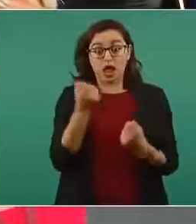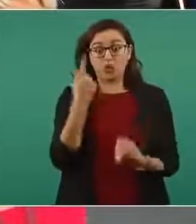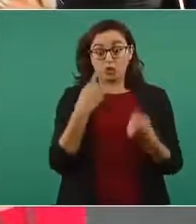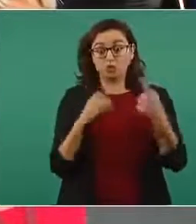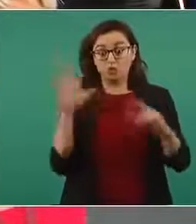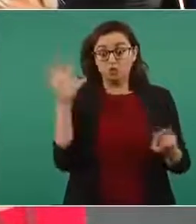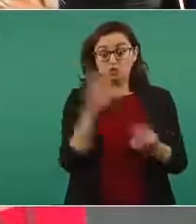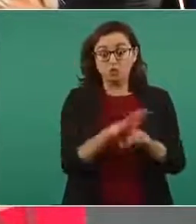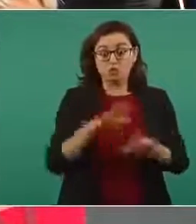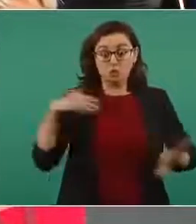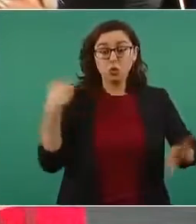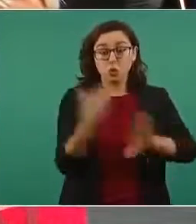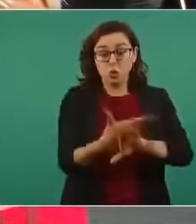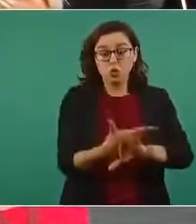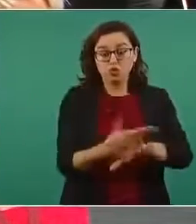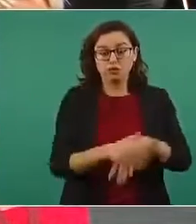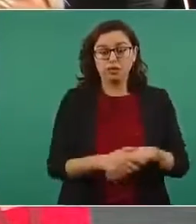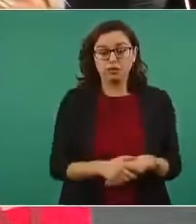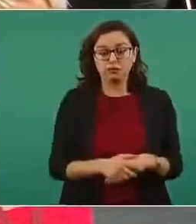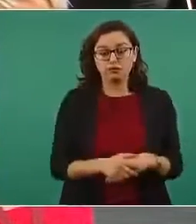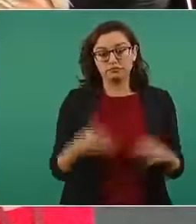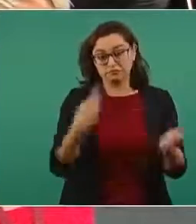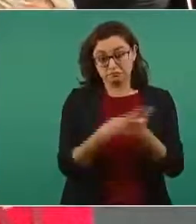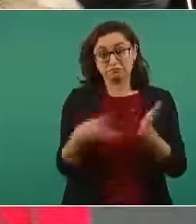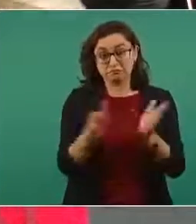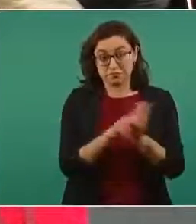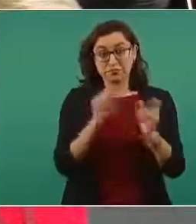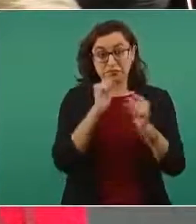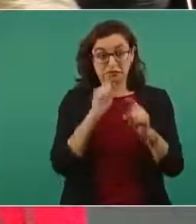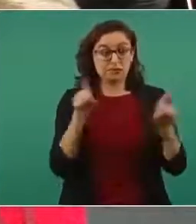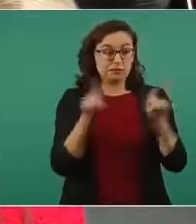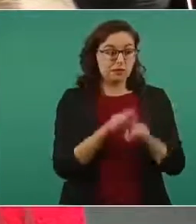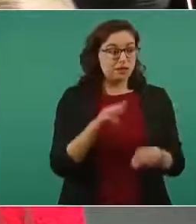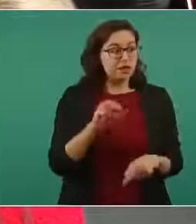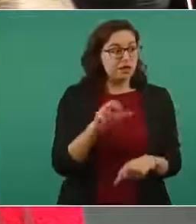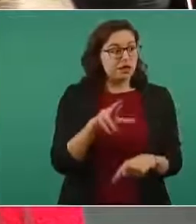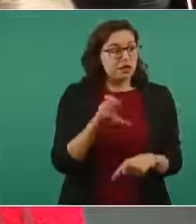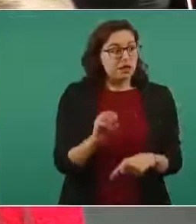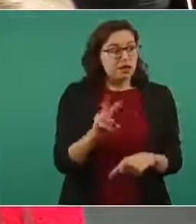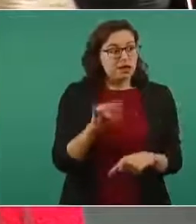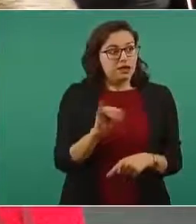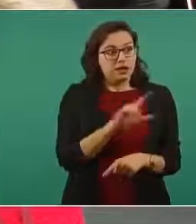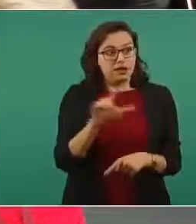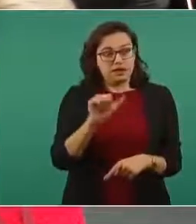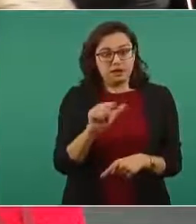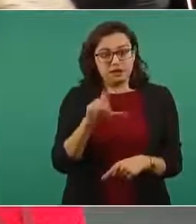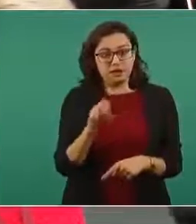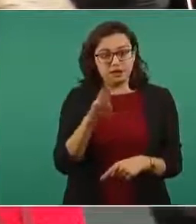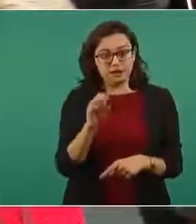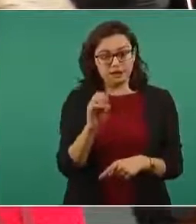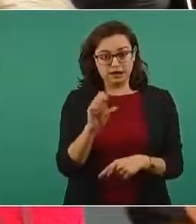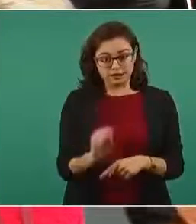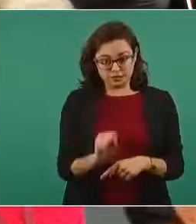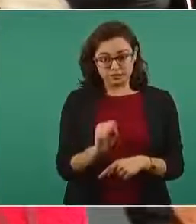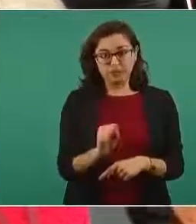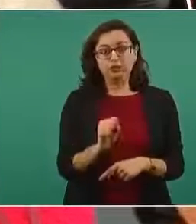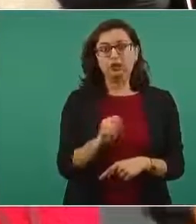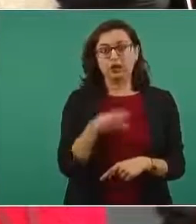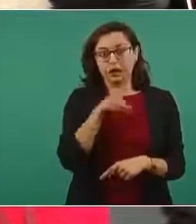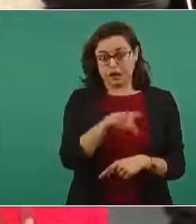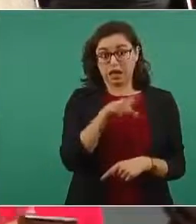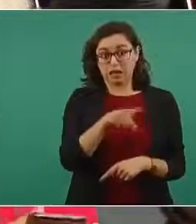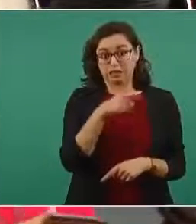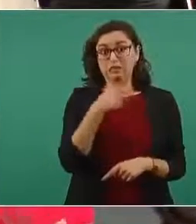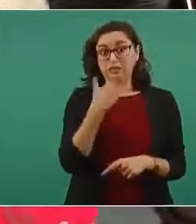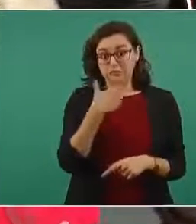esto de las de lo que dije el otro día de las basificaciones por Mario Villalobos y este que por cierto anda buscando espacio